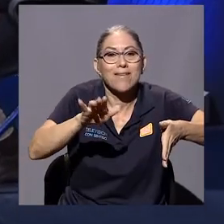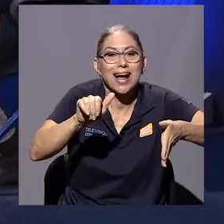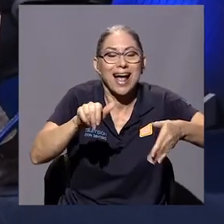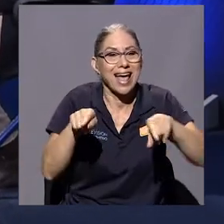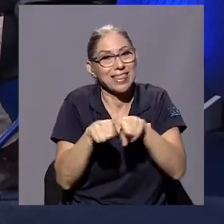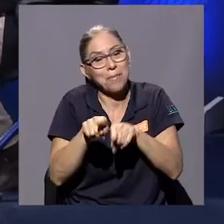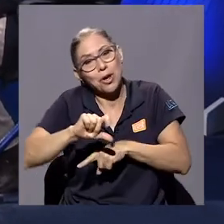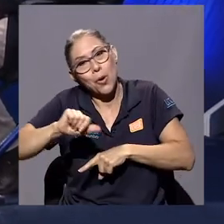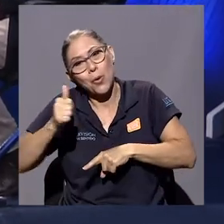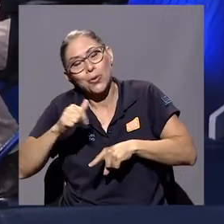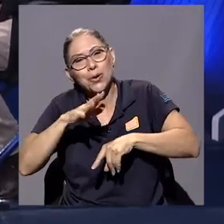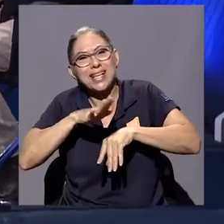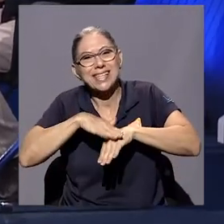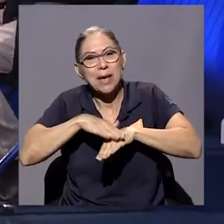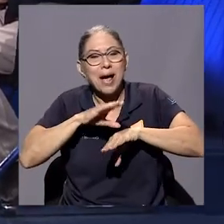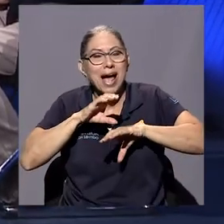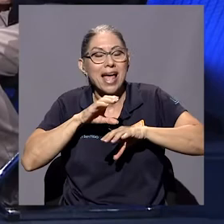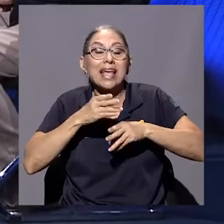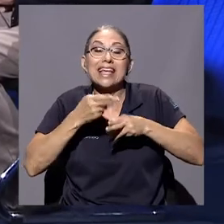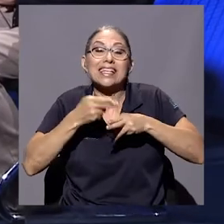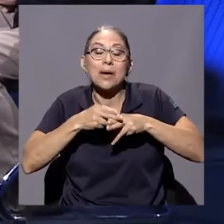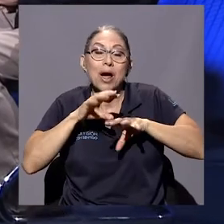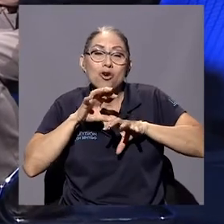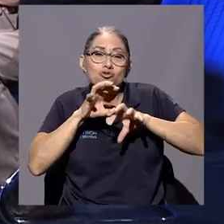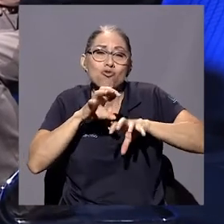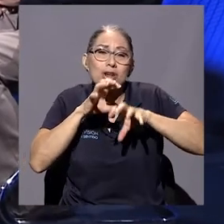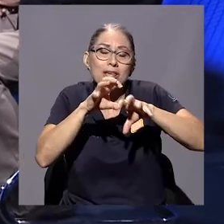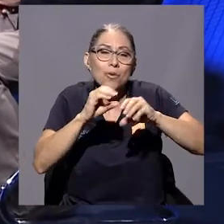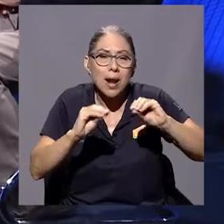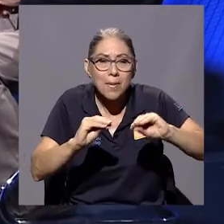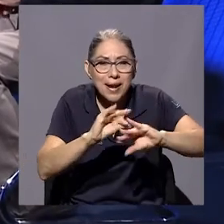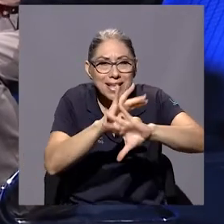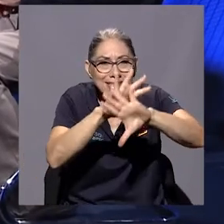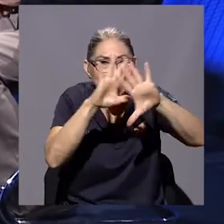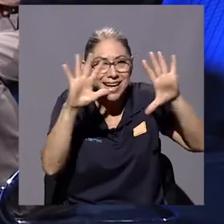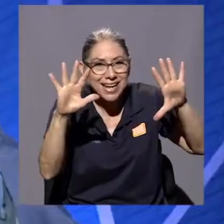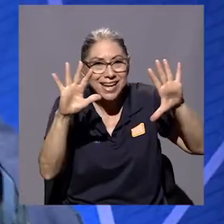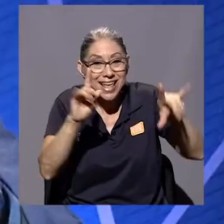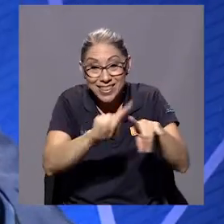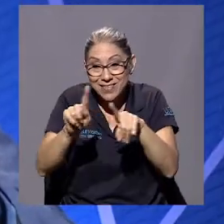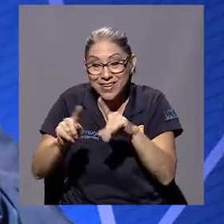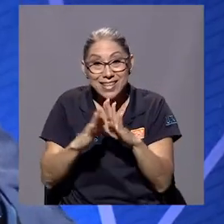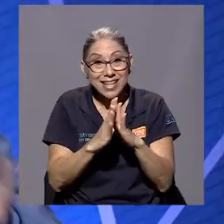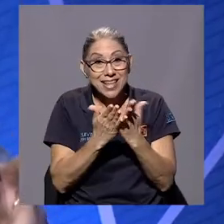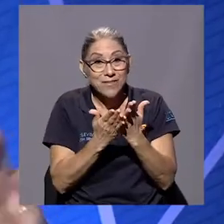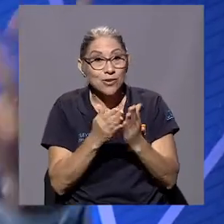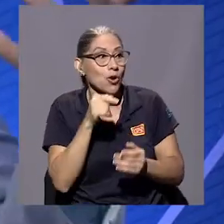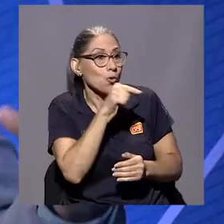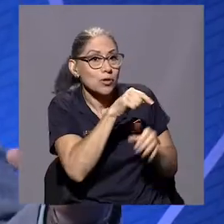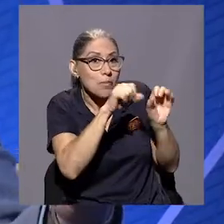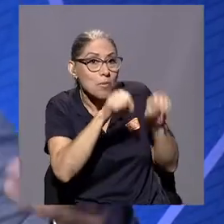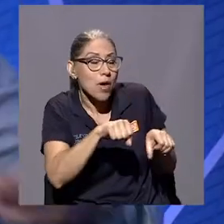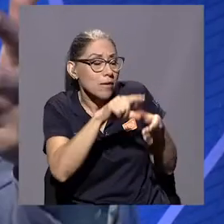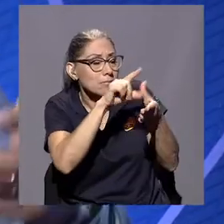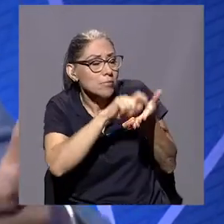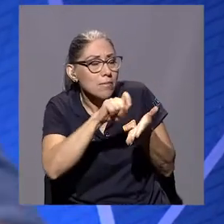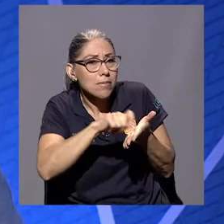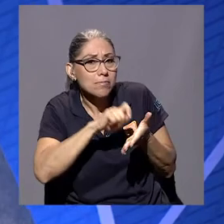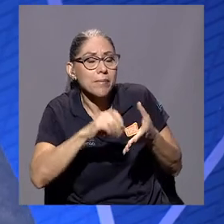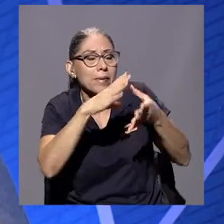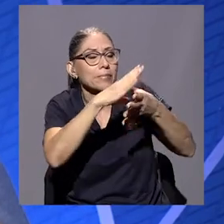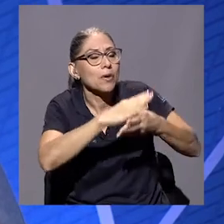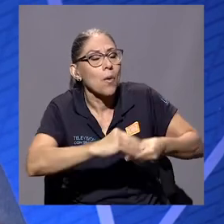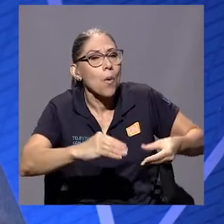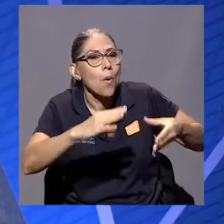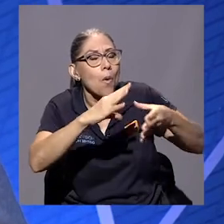es un texto que ahora yo inclusive le decía que tiene la capacidad de contar algo que le queda a uno para siempre con el texto